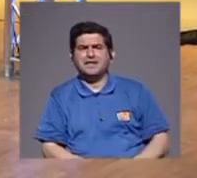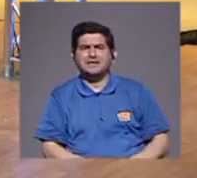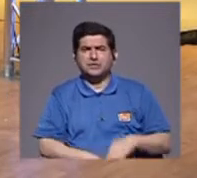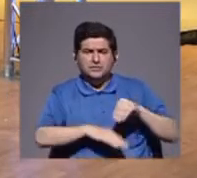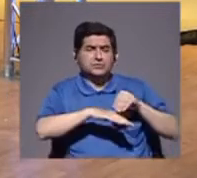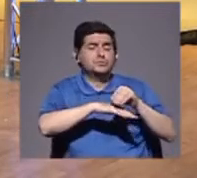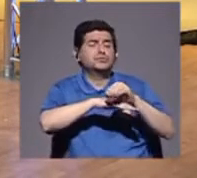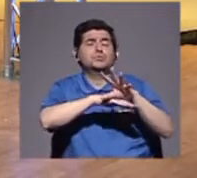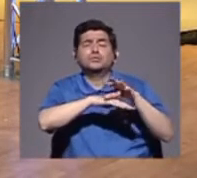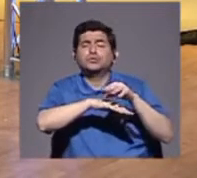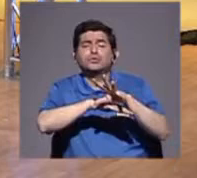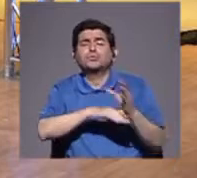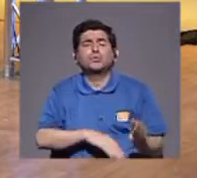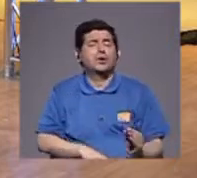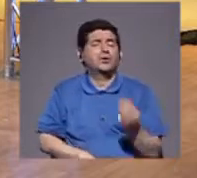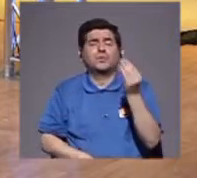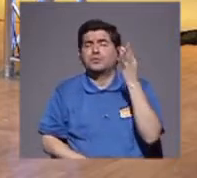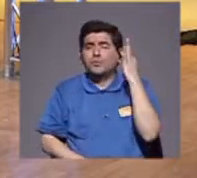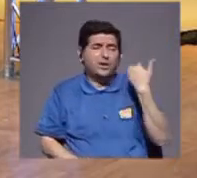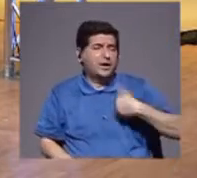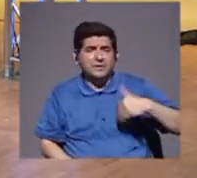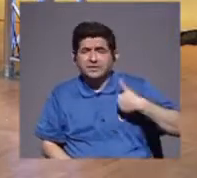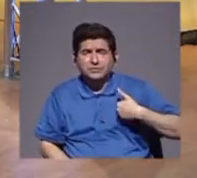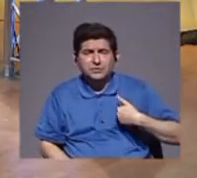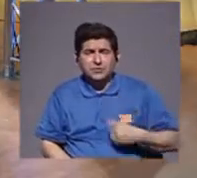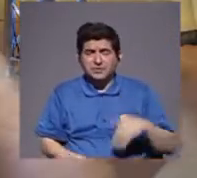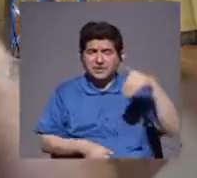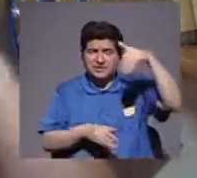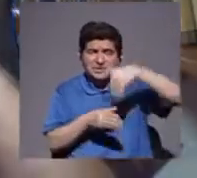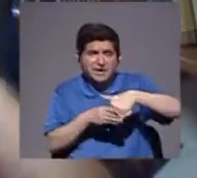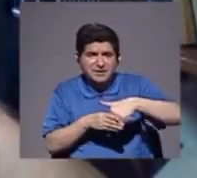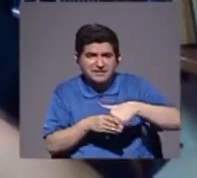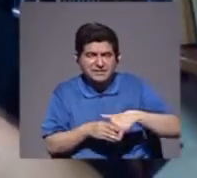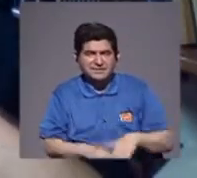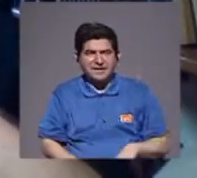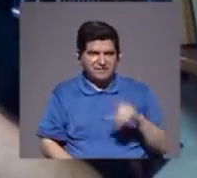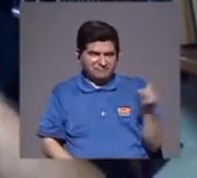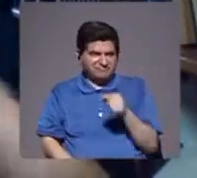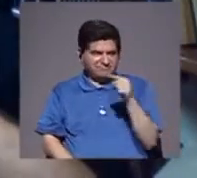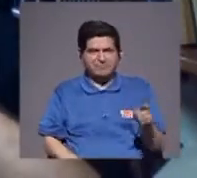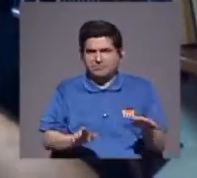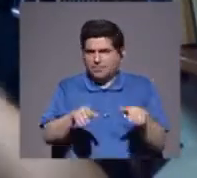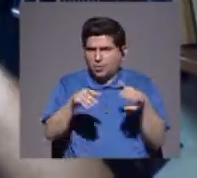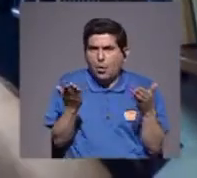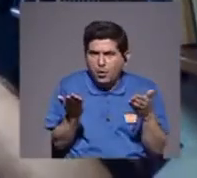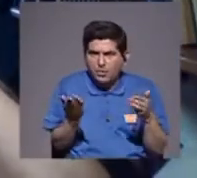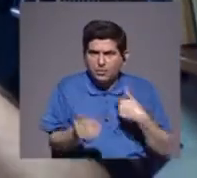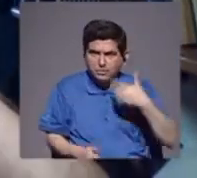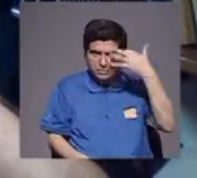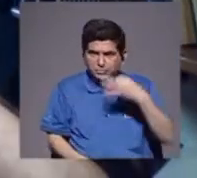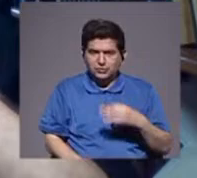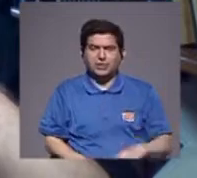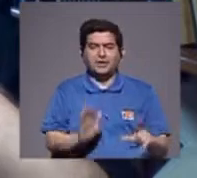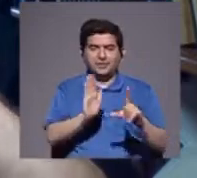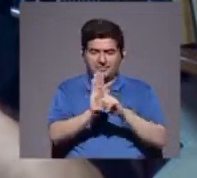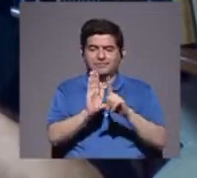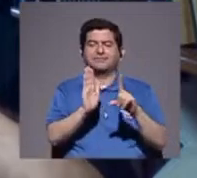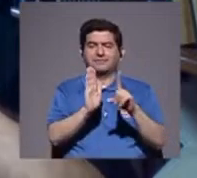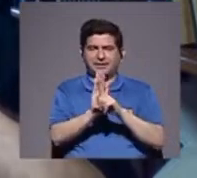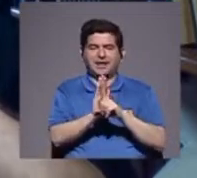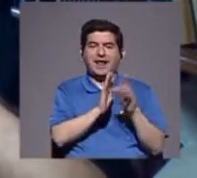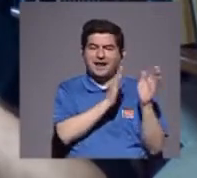inducen, a los muchachos, y muchachas jóvenes, a entrar en estos factores, esto se logra, me parece a mí, una legalización,